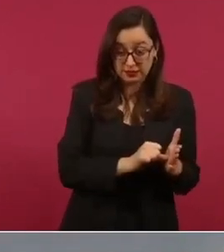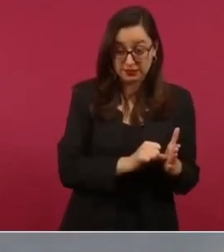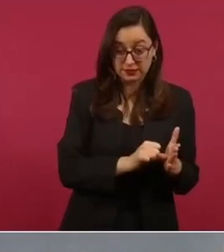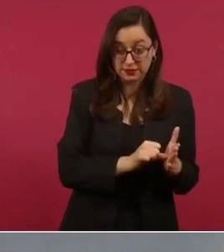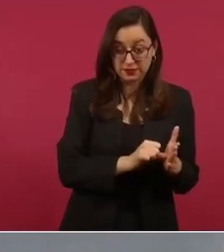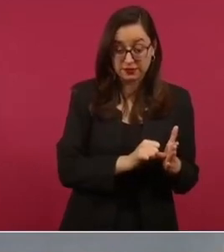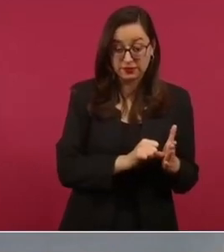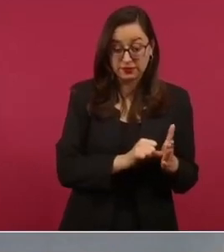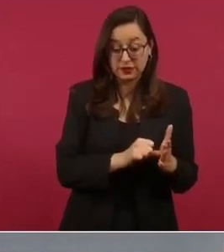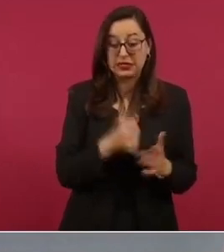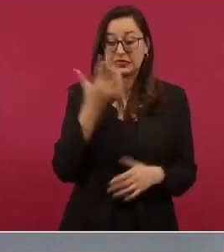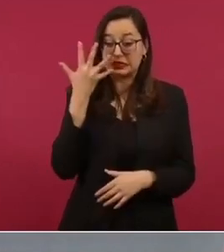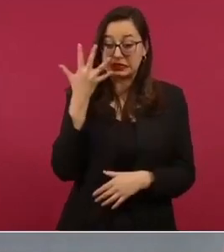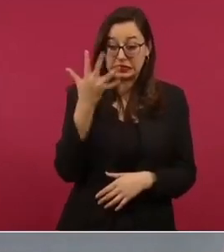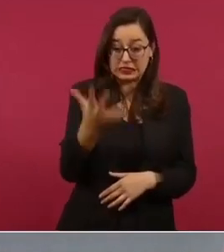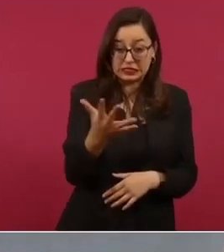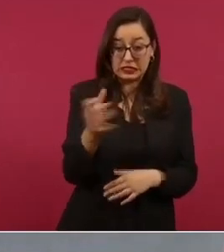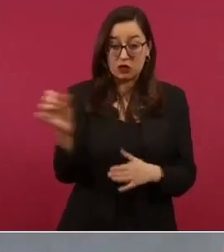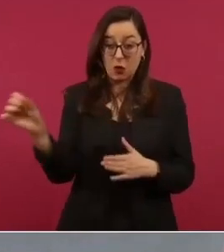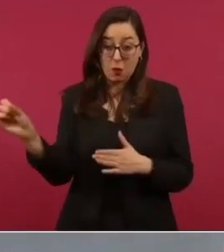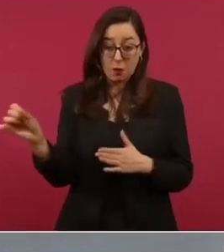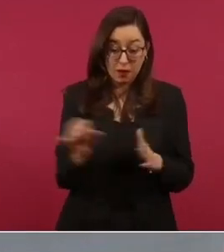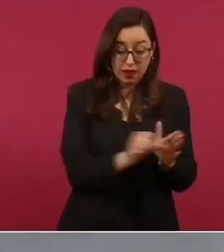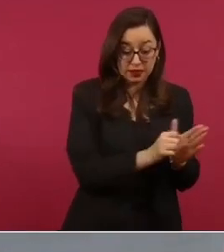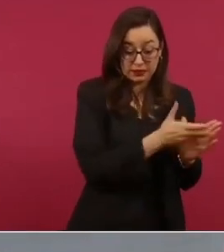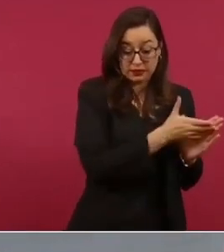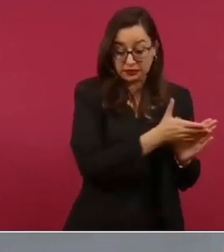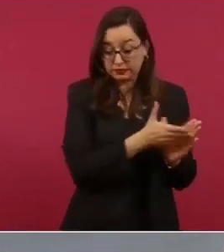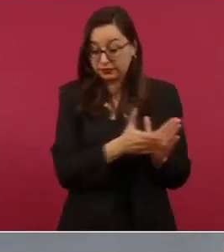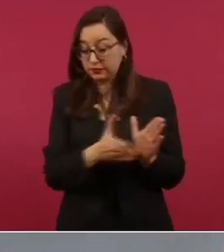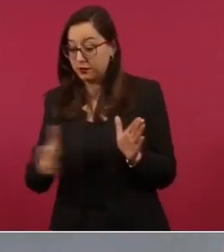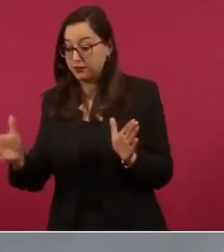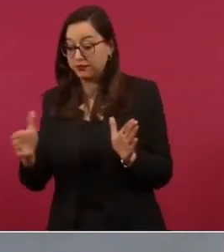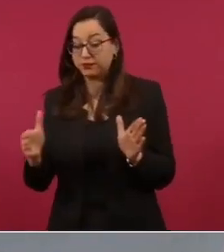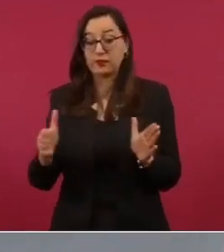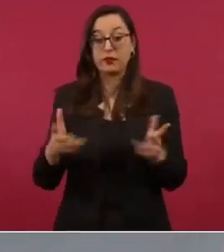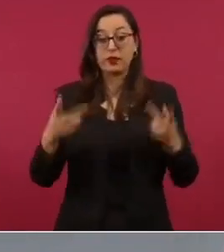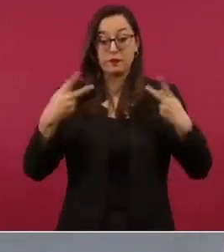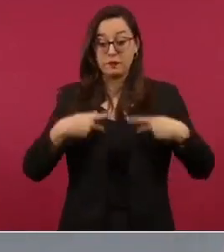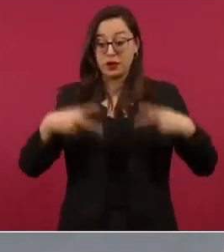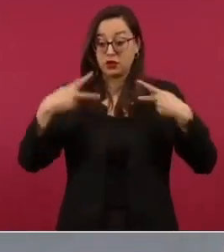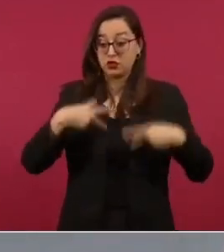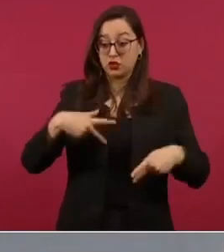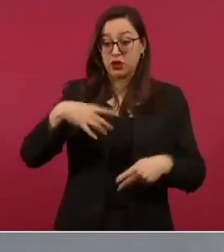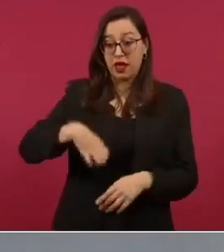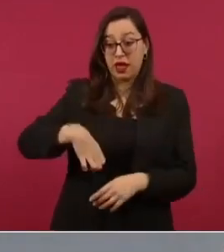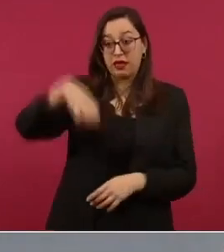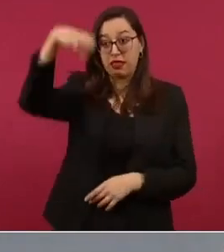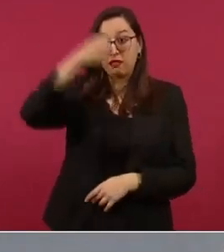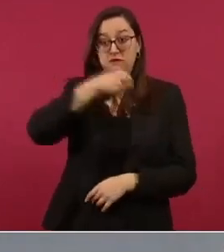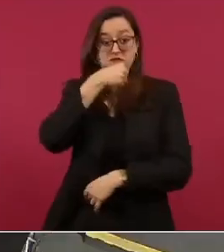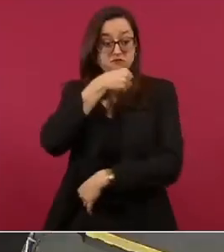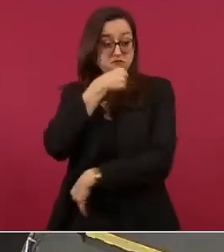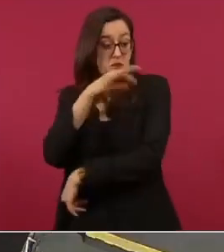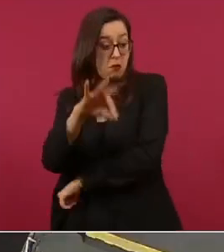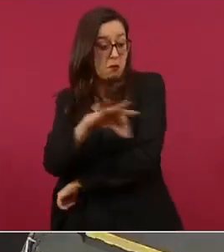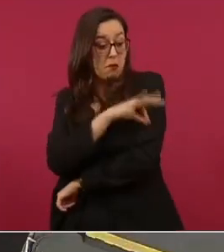vacunamos con una dosis a casi todos los adultos mayores del país